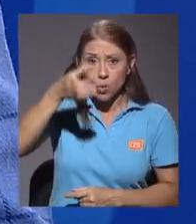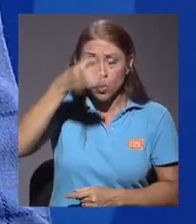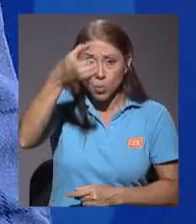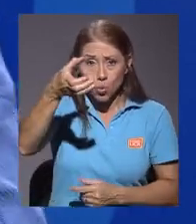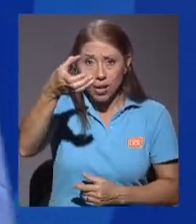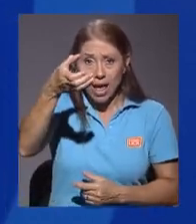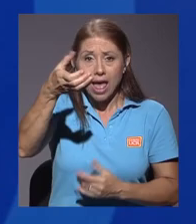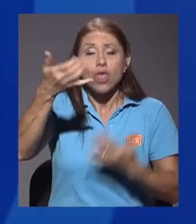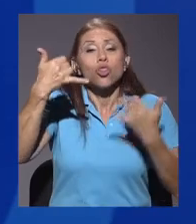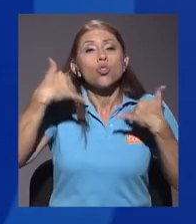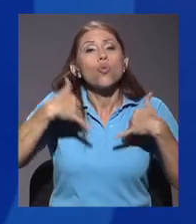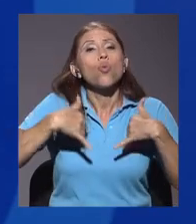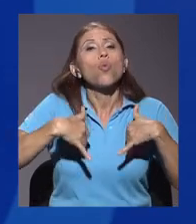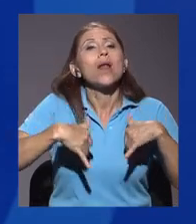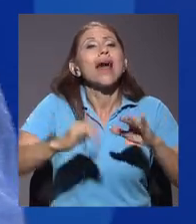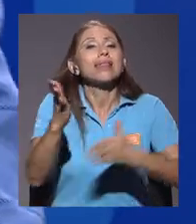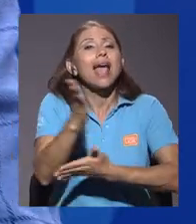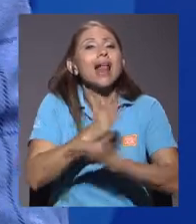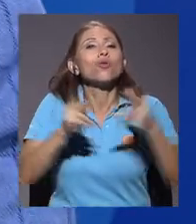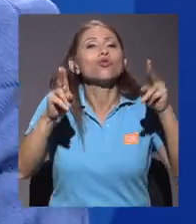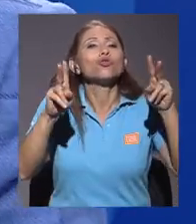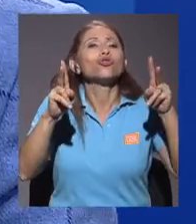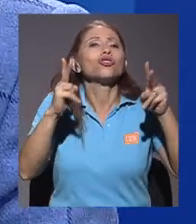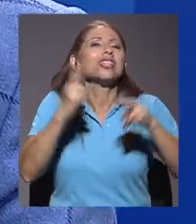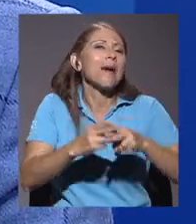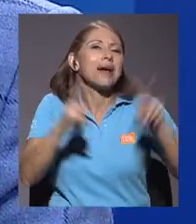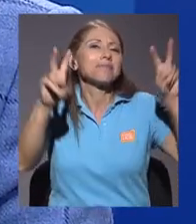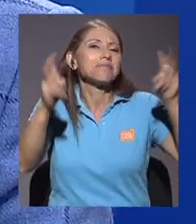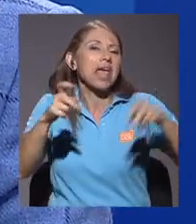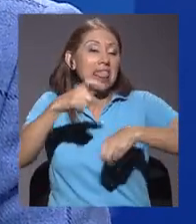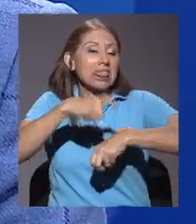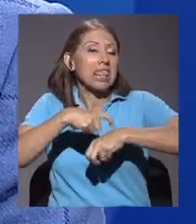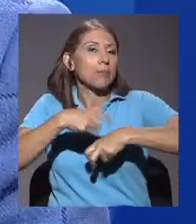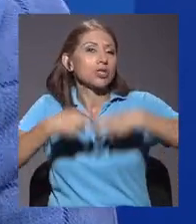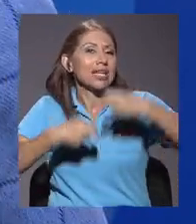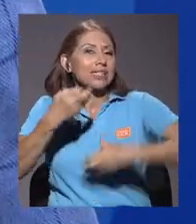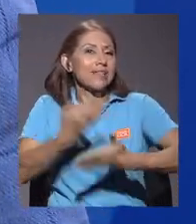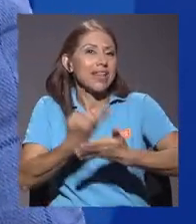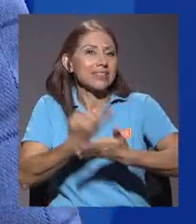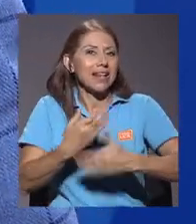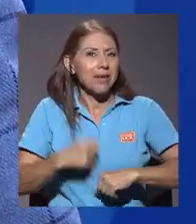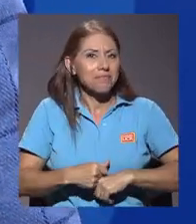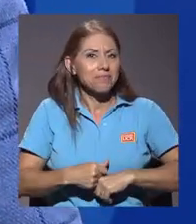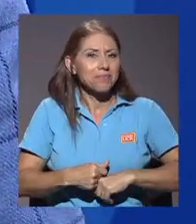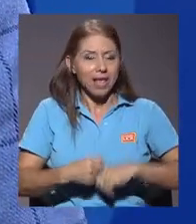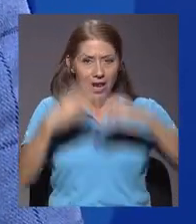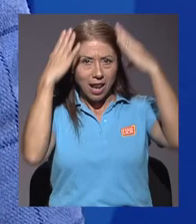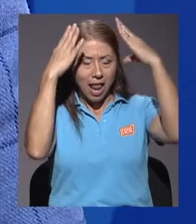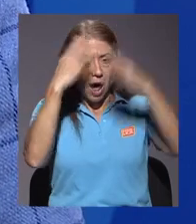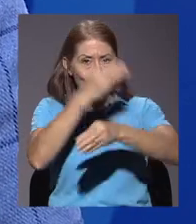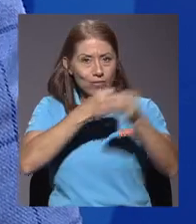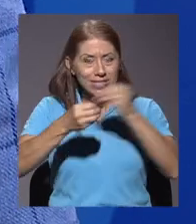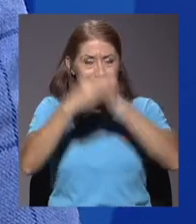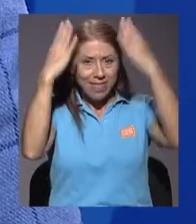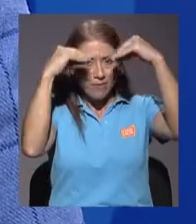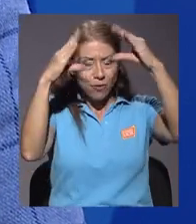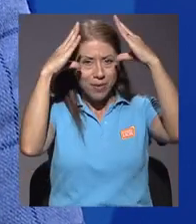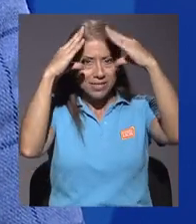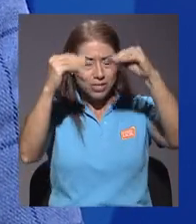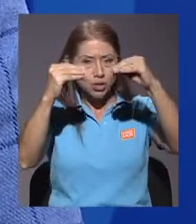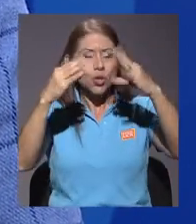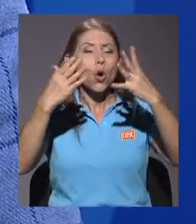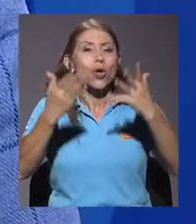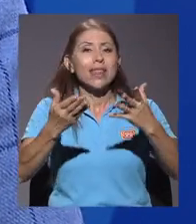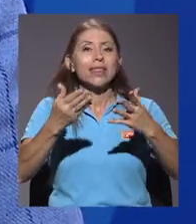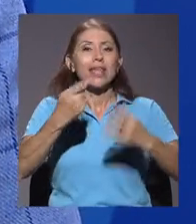durante lo que algunos llaman tiempos de crisis financiera? La Oficina de Divulgación e Información de nuestra universidad